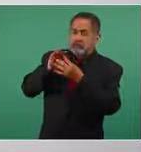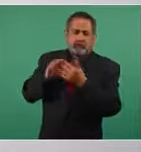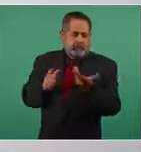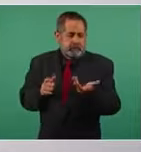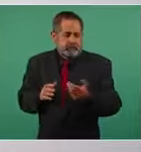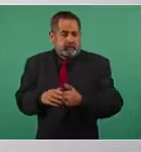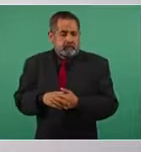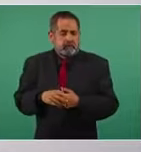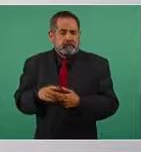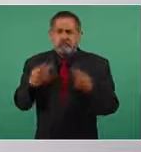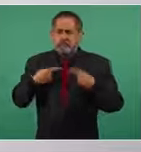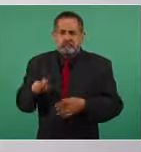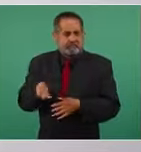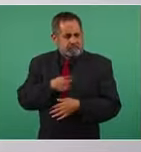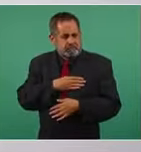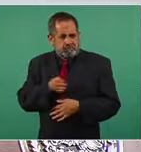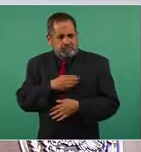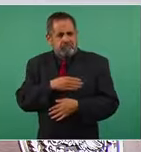hombre bueno